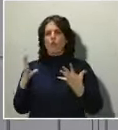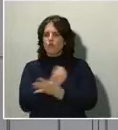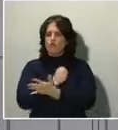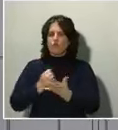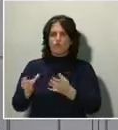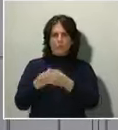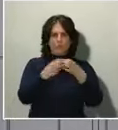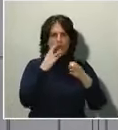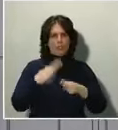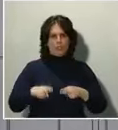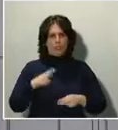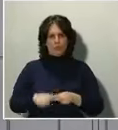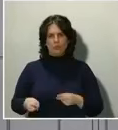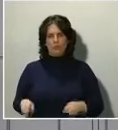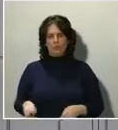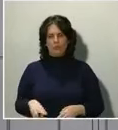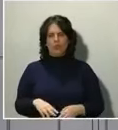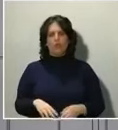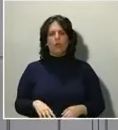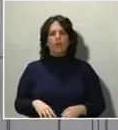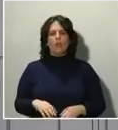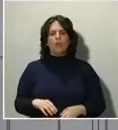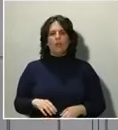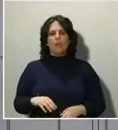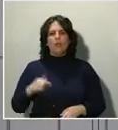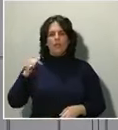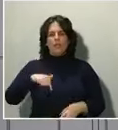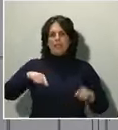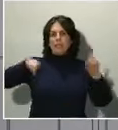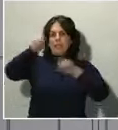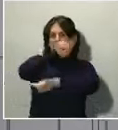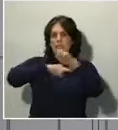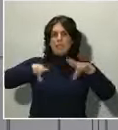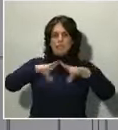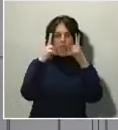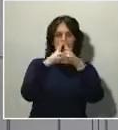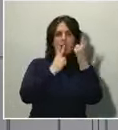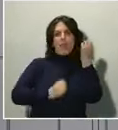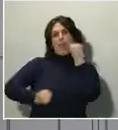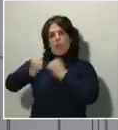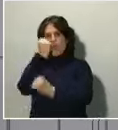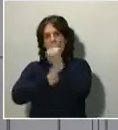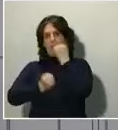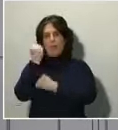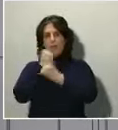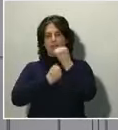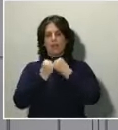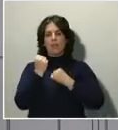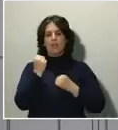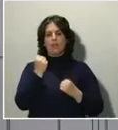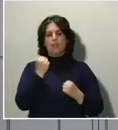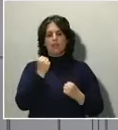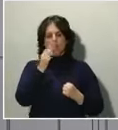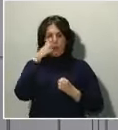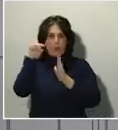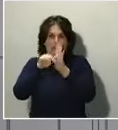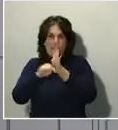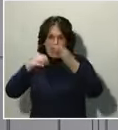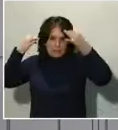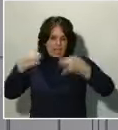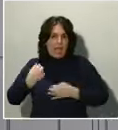las consecuencias de esta crisis social y económica derivadas de las medidas que tenemos que tomar, que necesariamente tenemos que tomar para